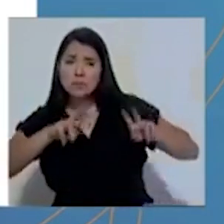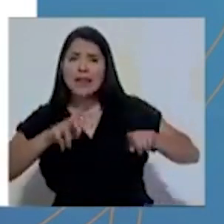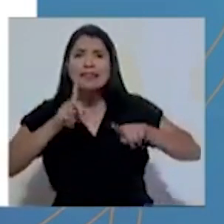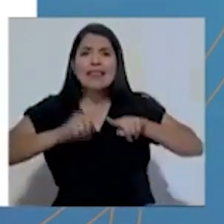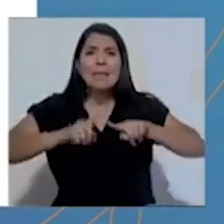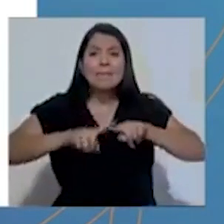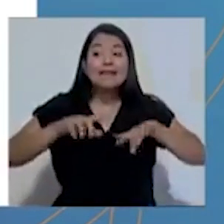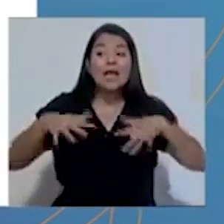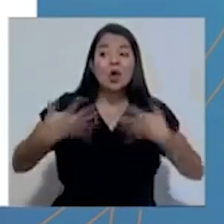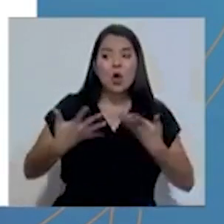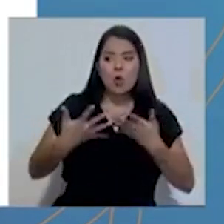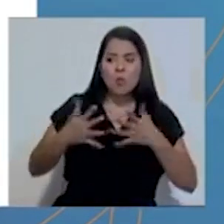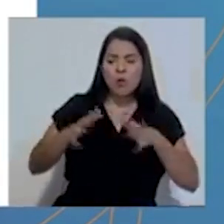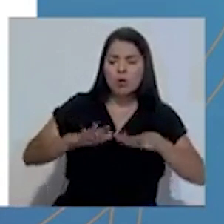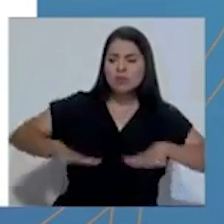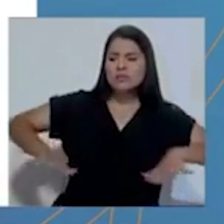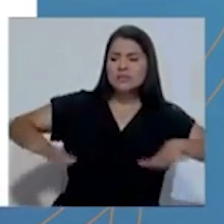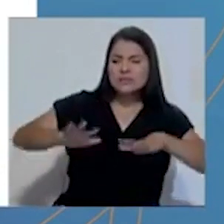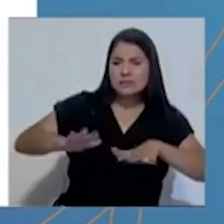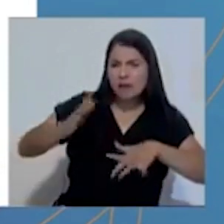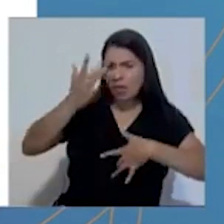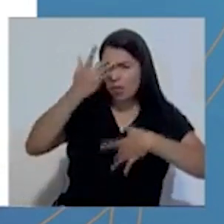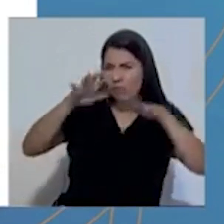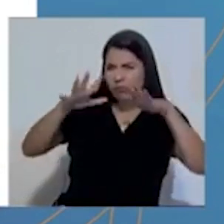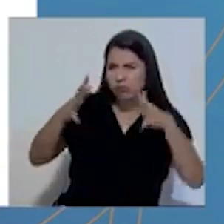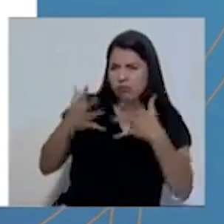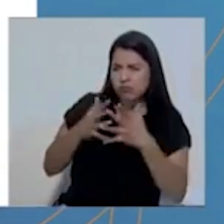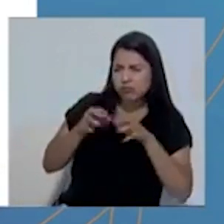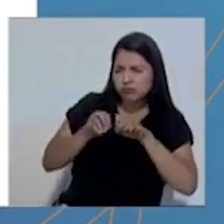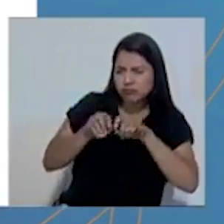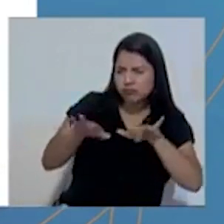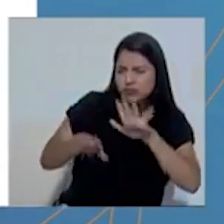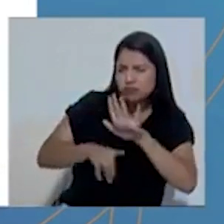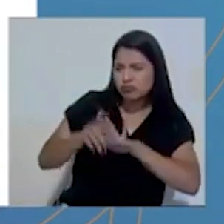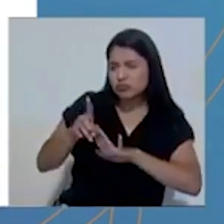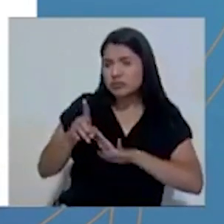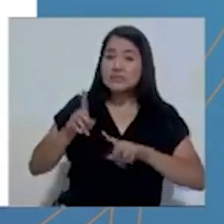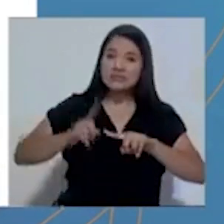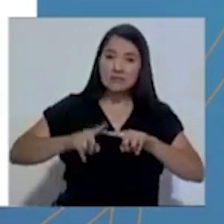comportamiento de la pandemia y los requerimientos para su atención.